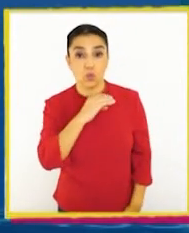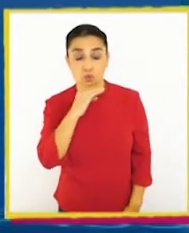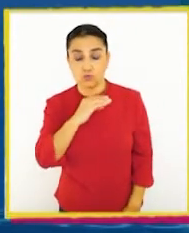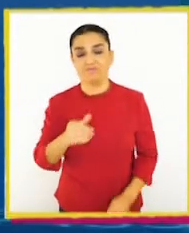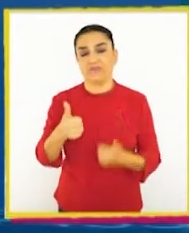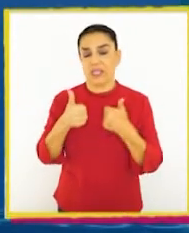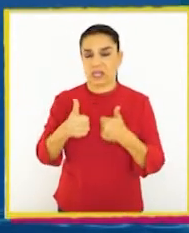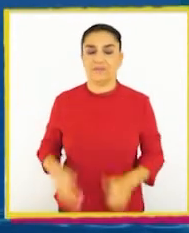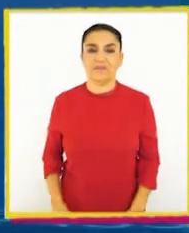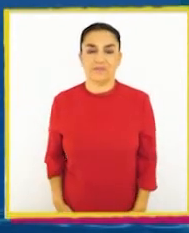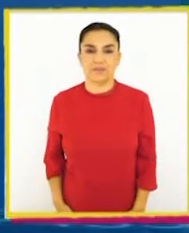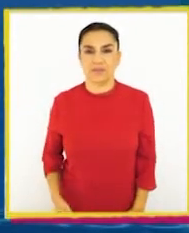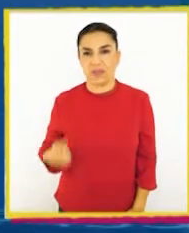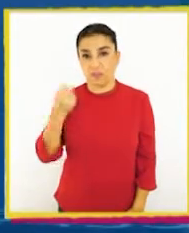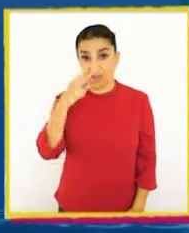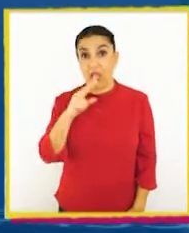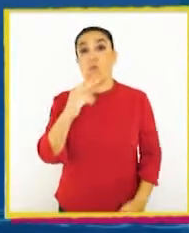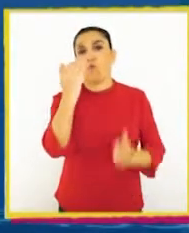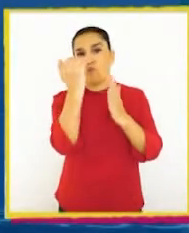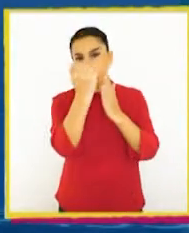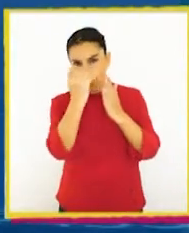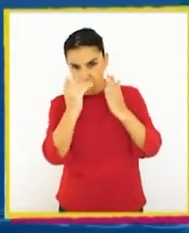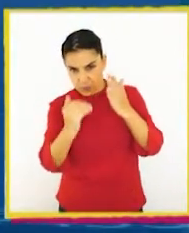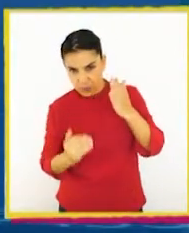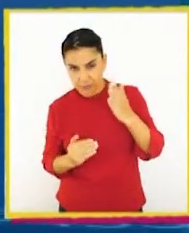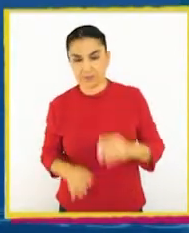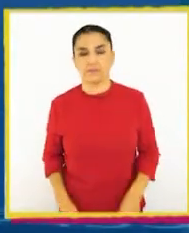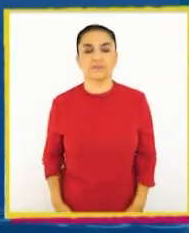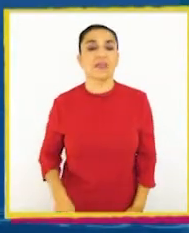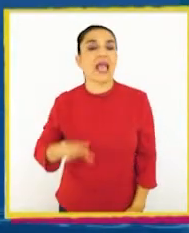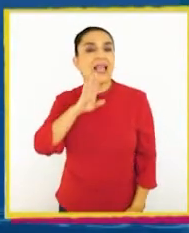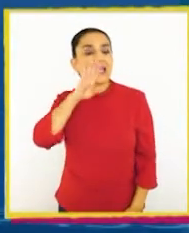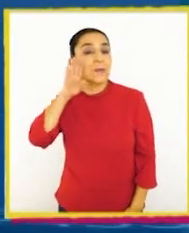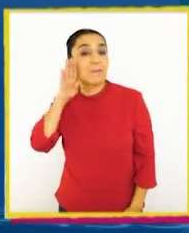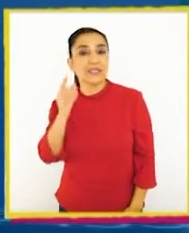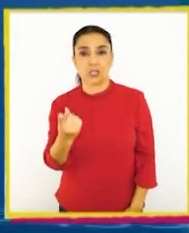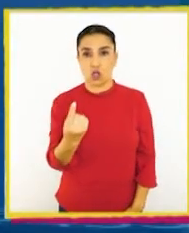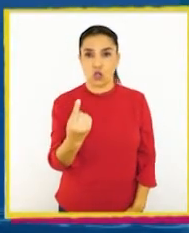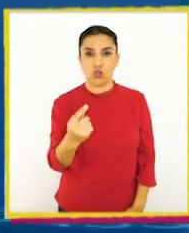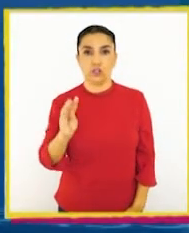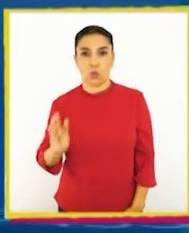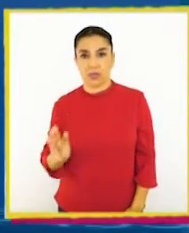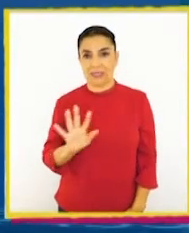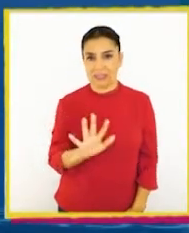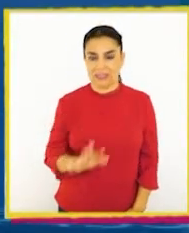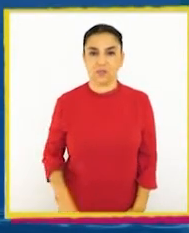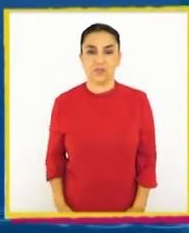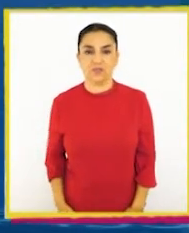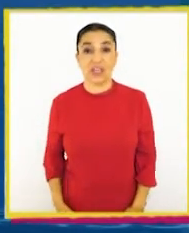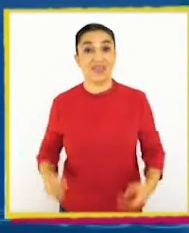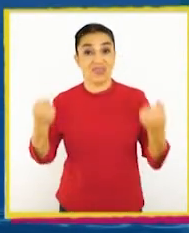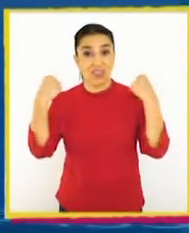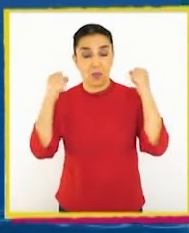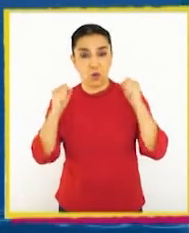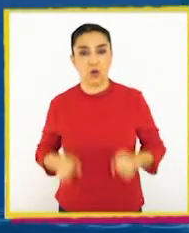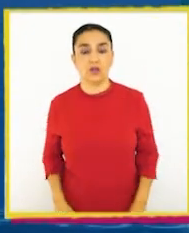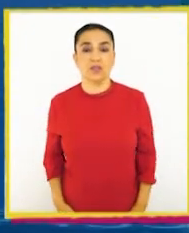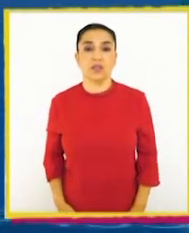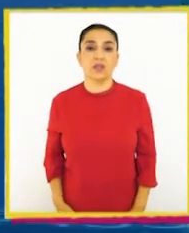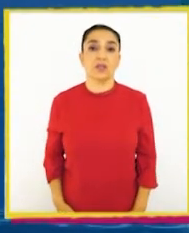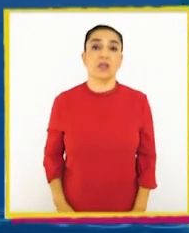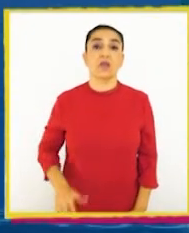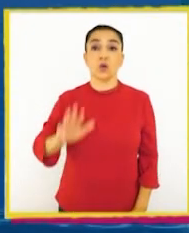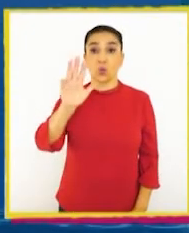¡Genial! Veamos la lista. Limpieza, once cuarenta y cinco agos. Deporte, nueve